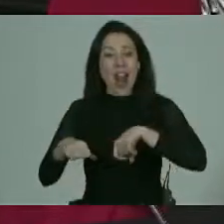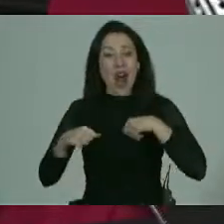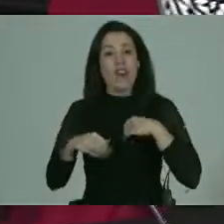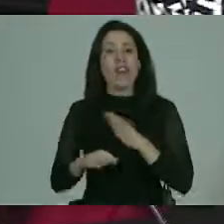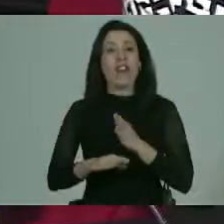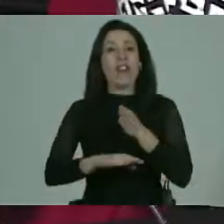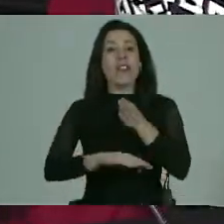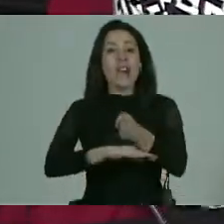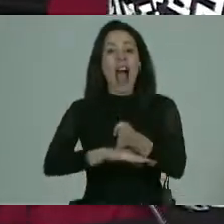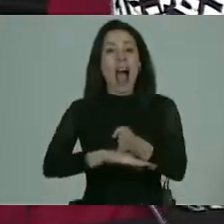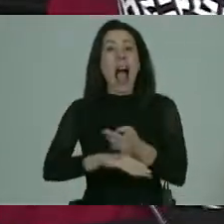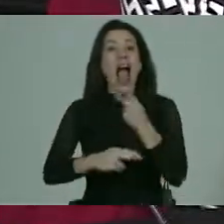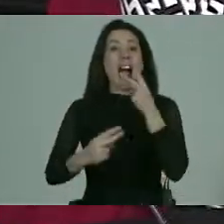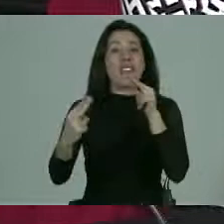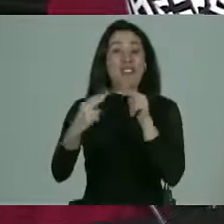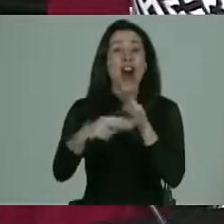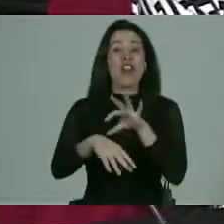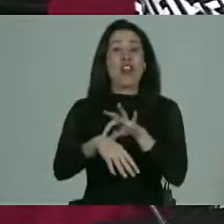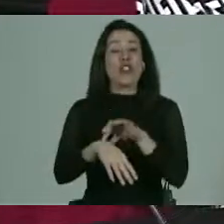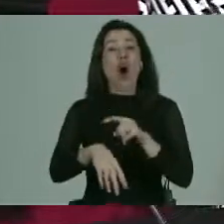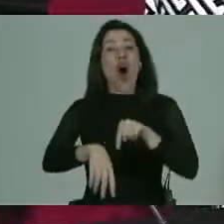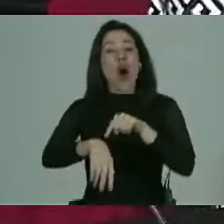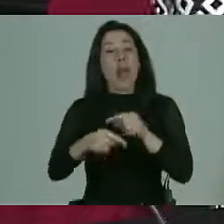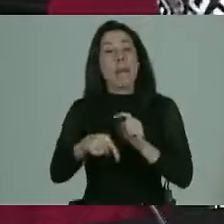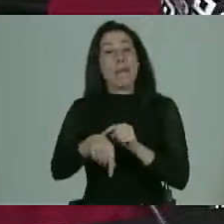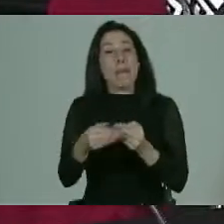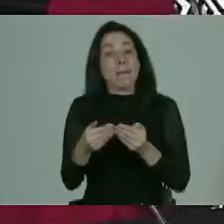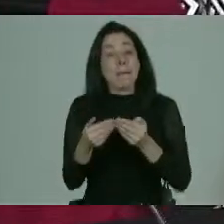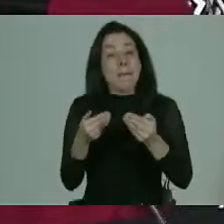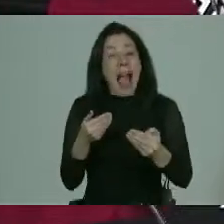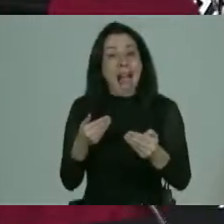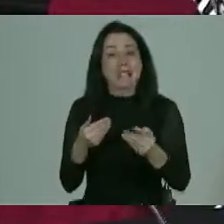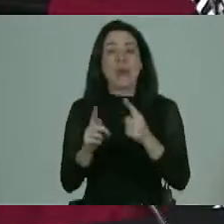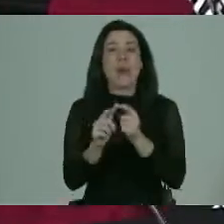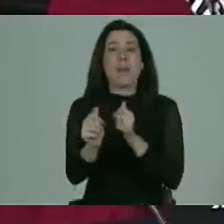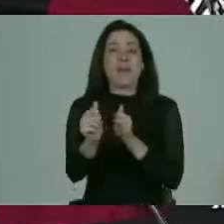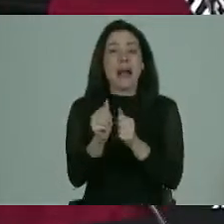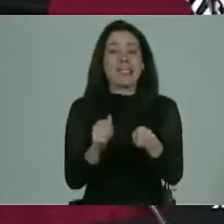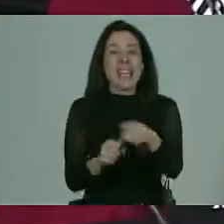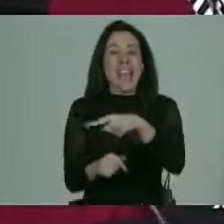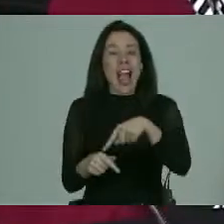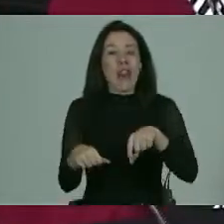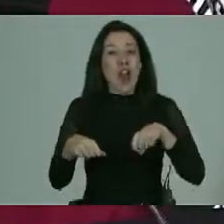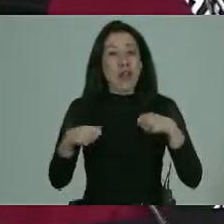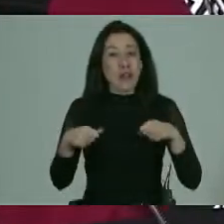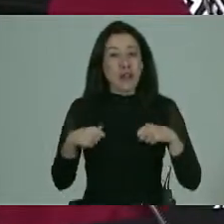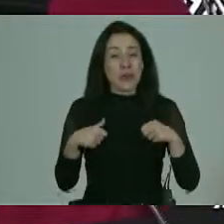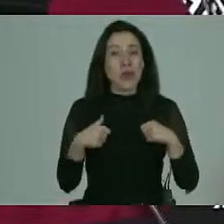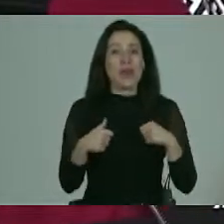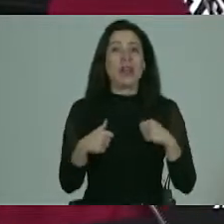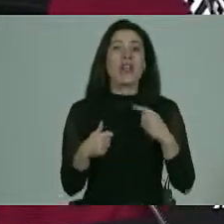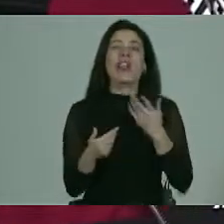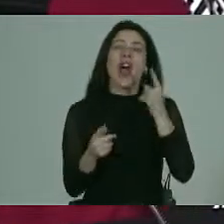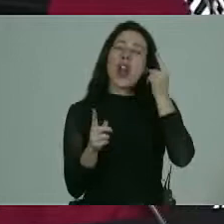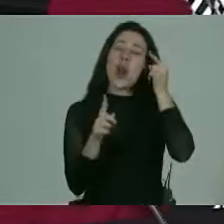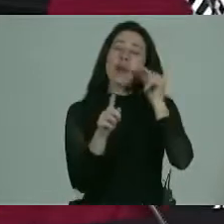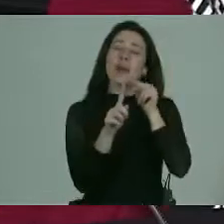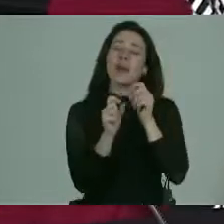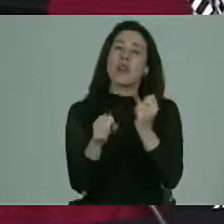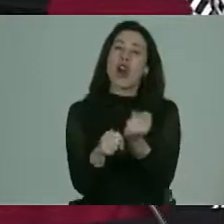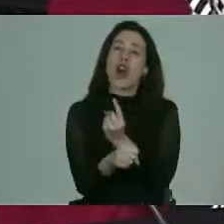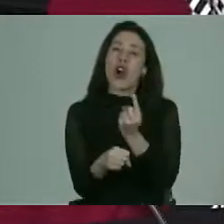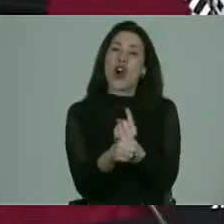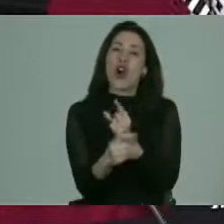en consultas más largas con personal más afín a ese grupo etario donde la idea es poder